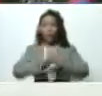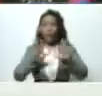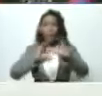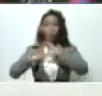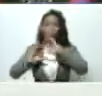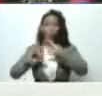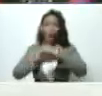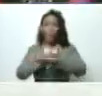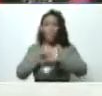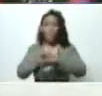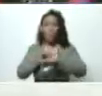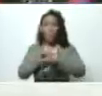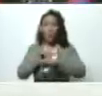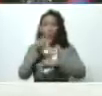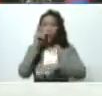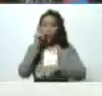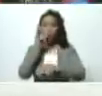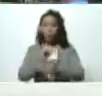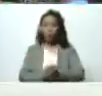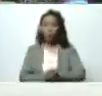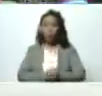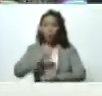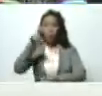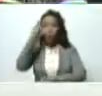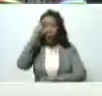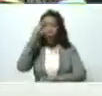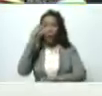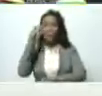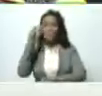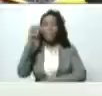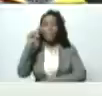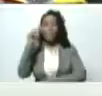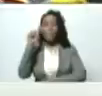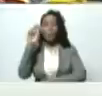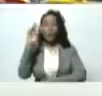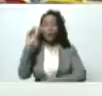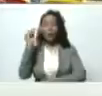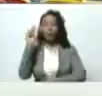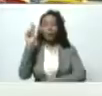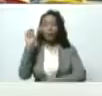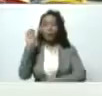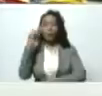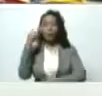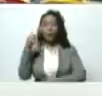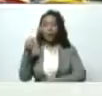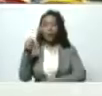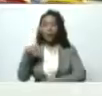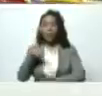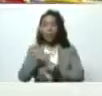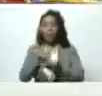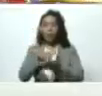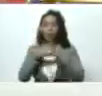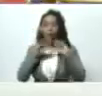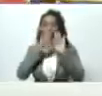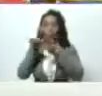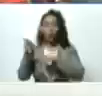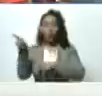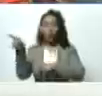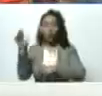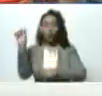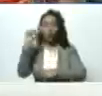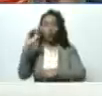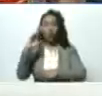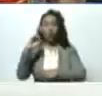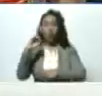con el ministro Jorge Márquez que está aquí presente todo el apoyo para Socopó